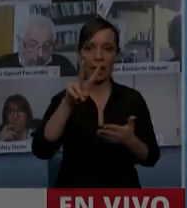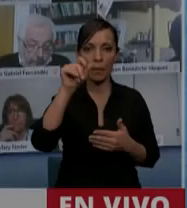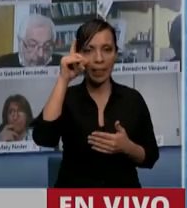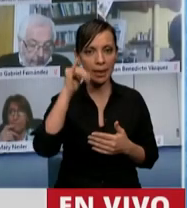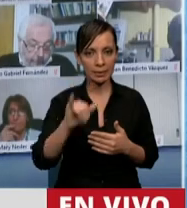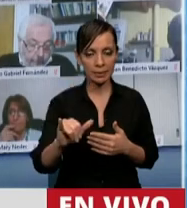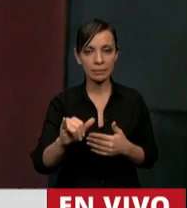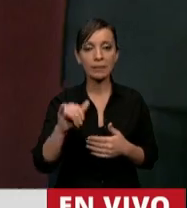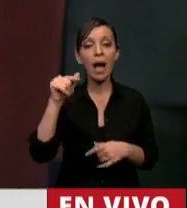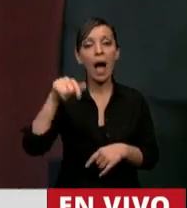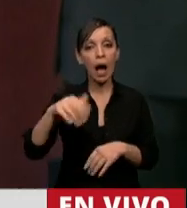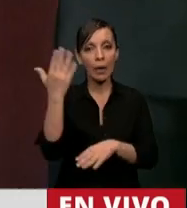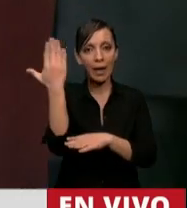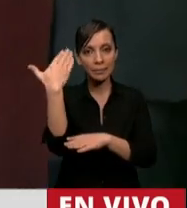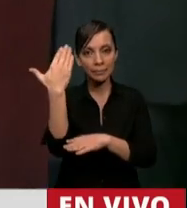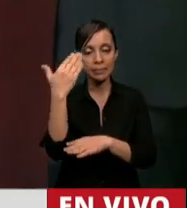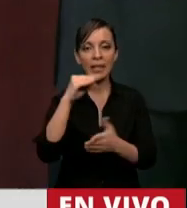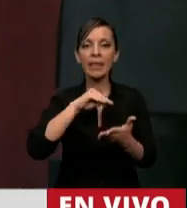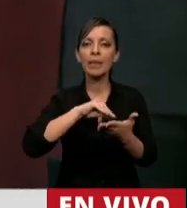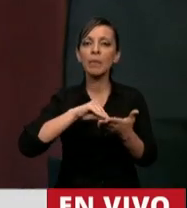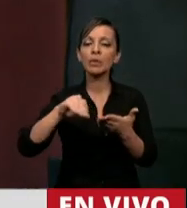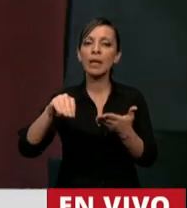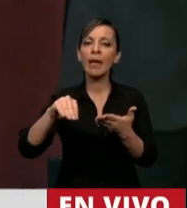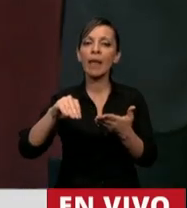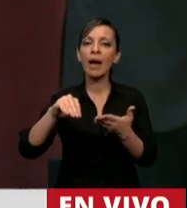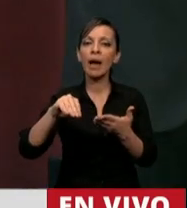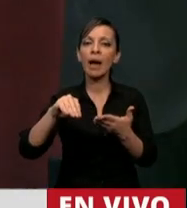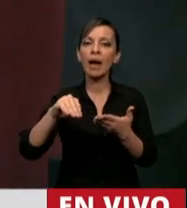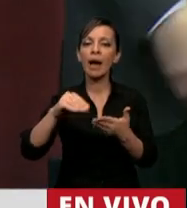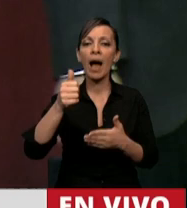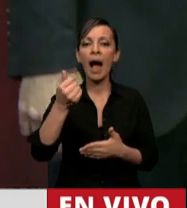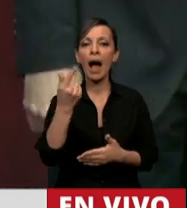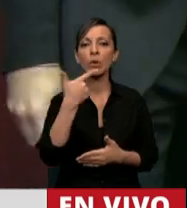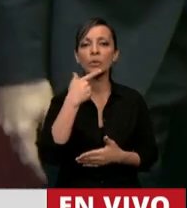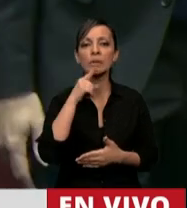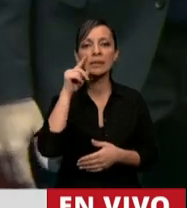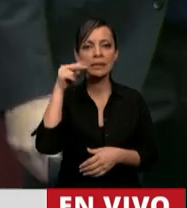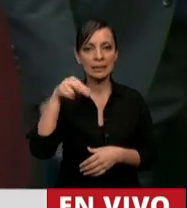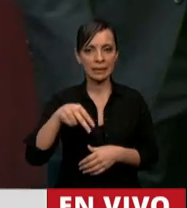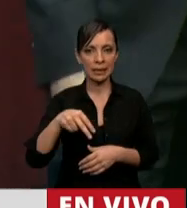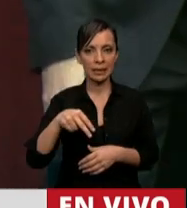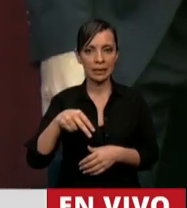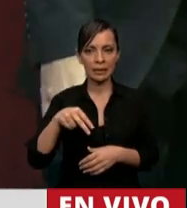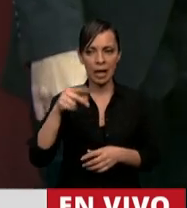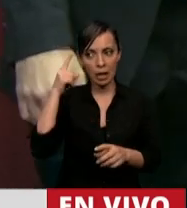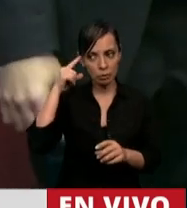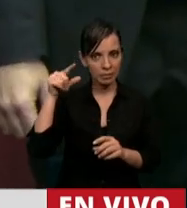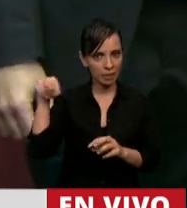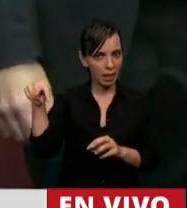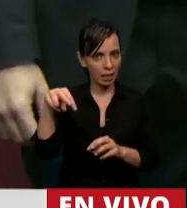En el uso de la palabra la diputada Brenda Austin. No, porque la vi caminando, pensé